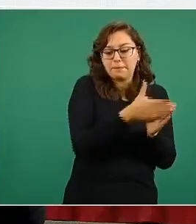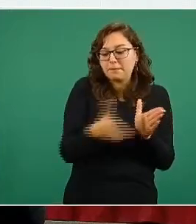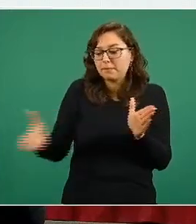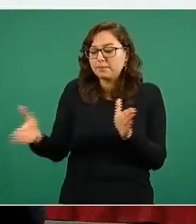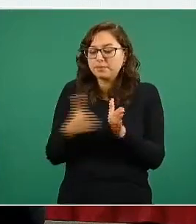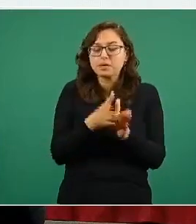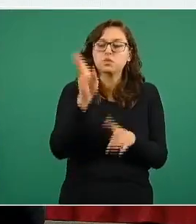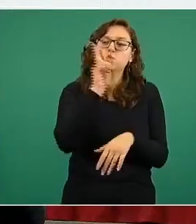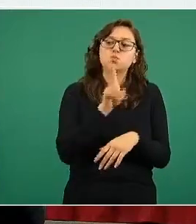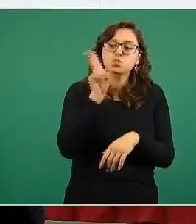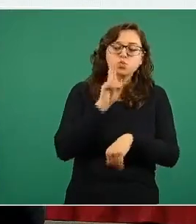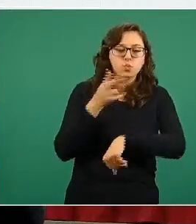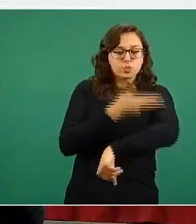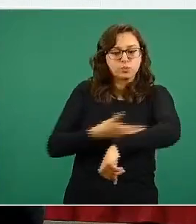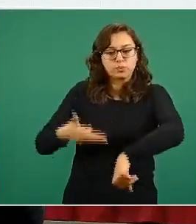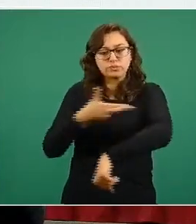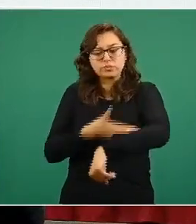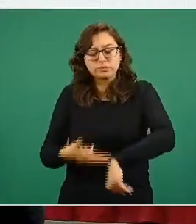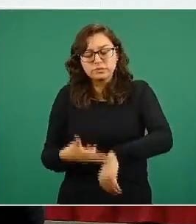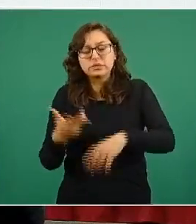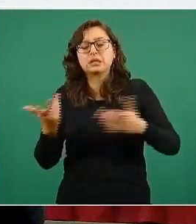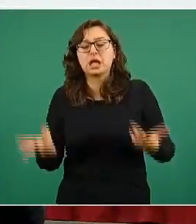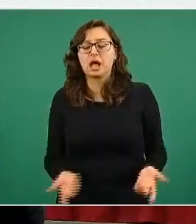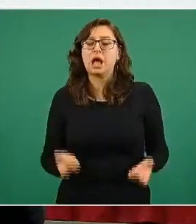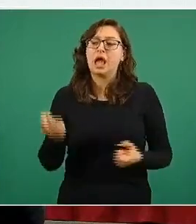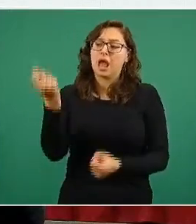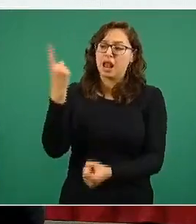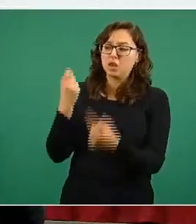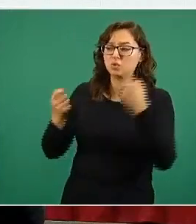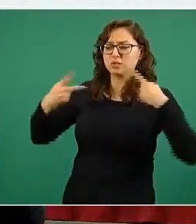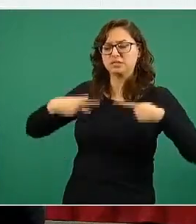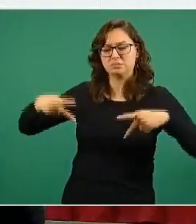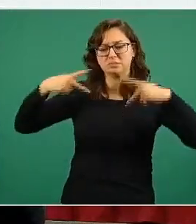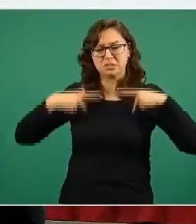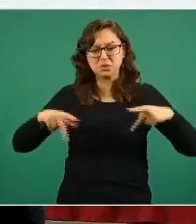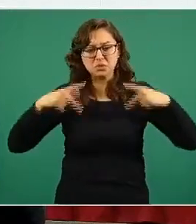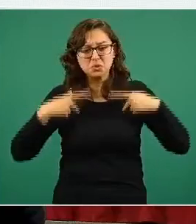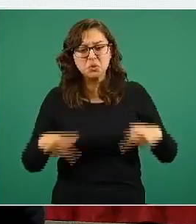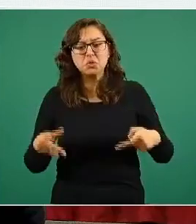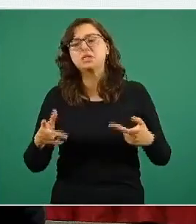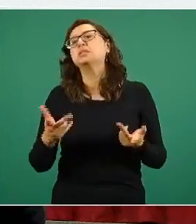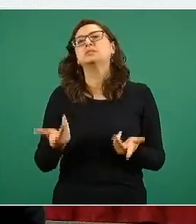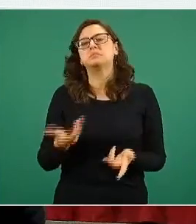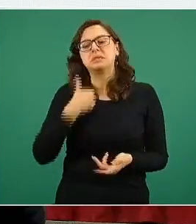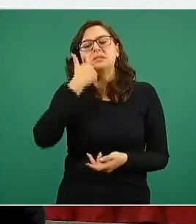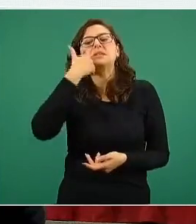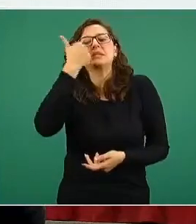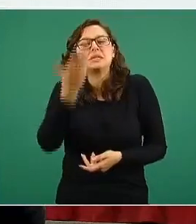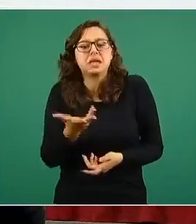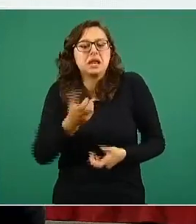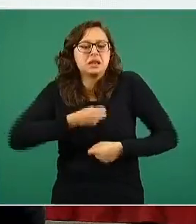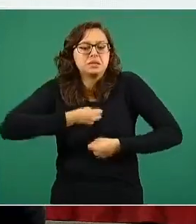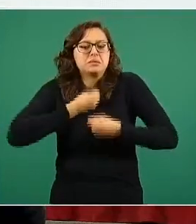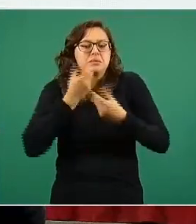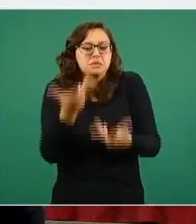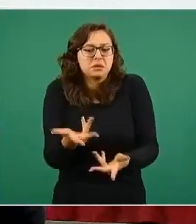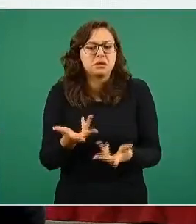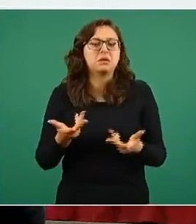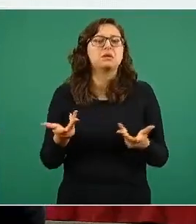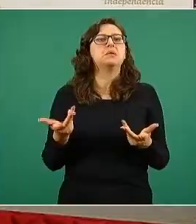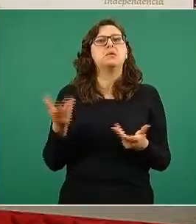quizá con el buen ánimo de aportar conocimientos, pero tal vez no con suficiente